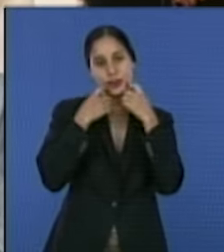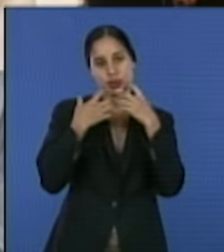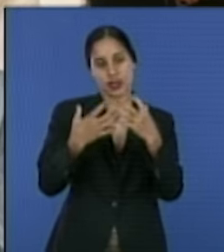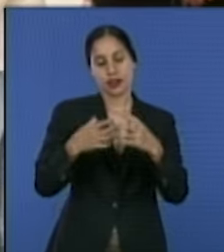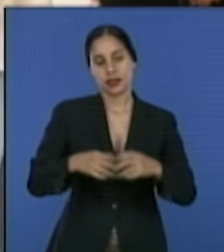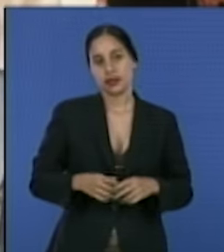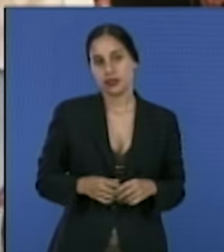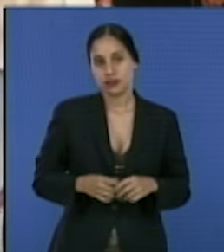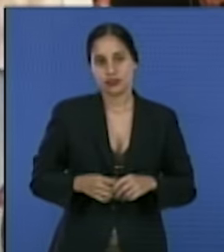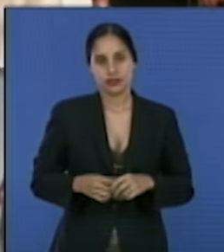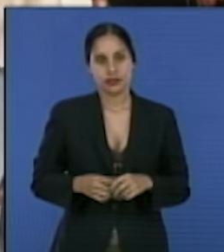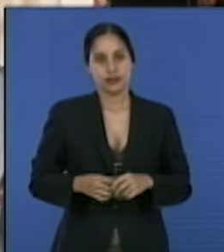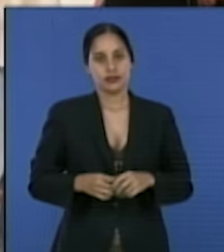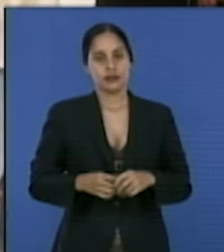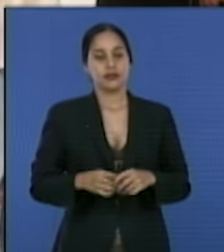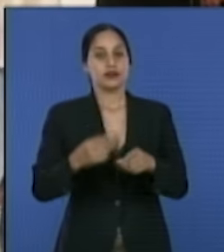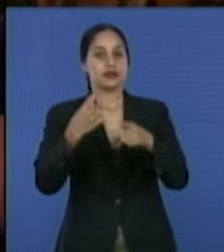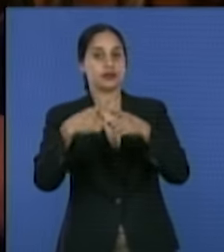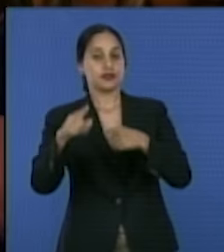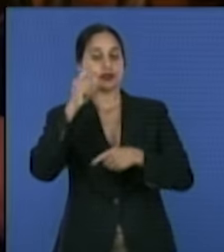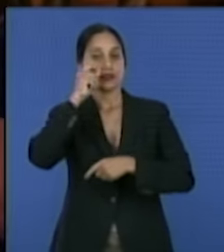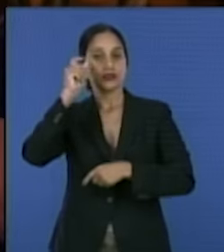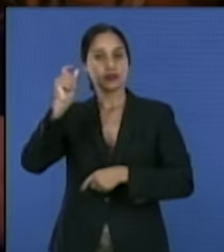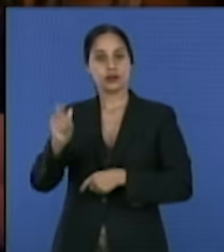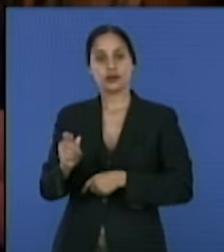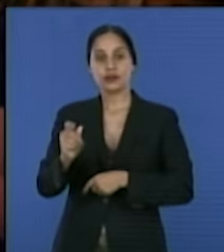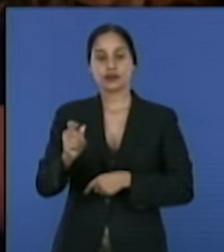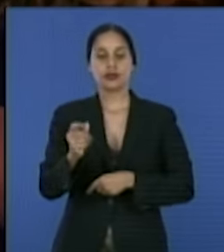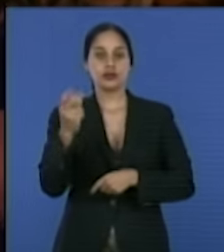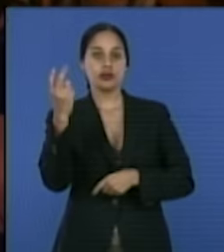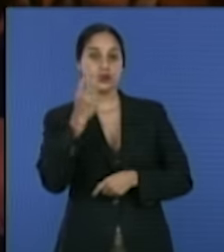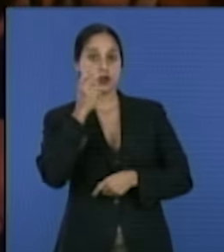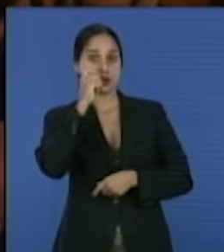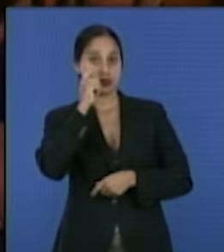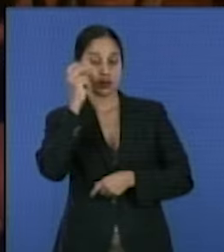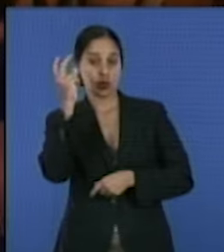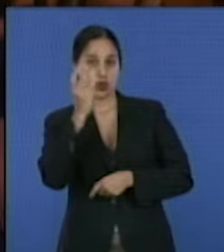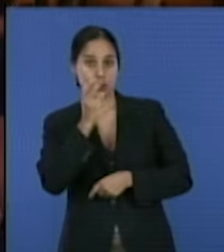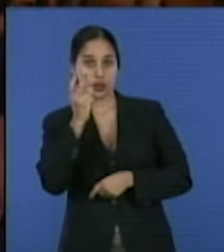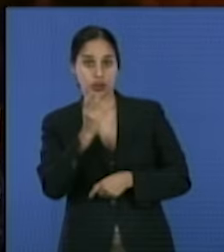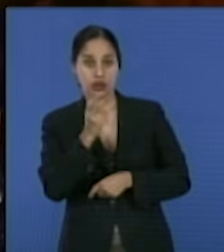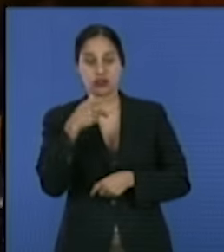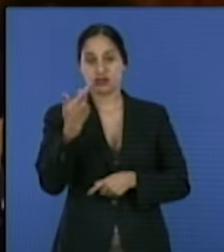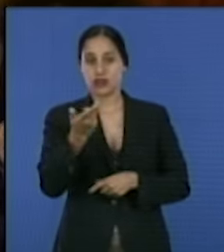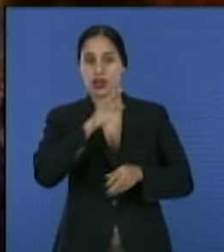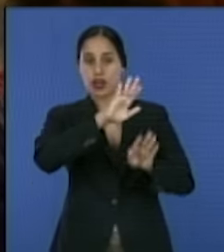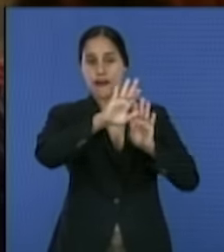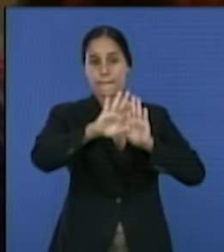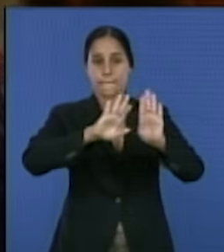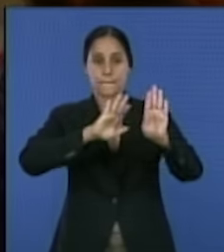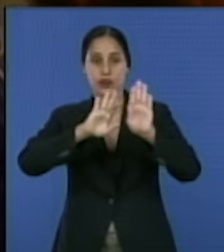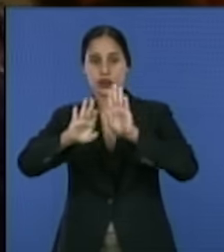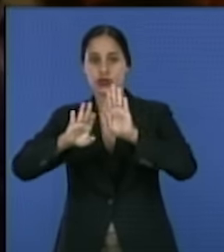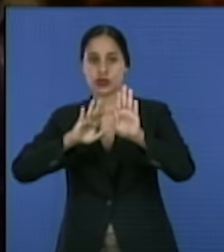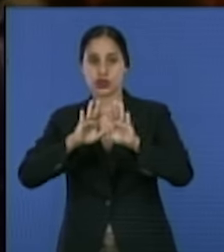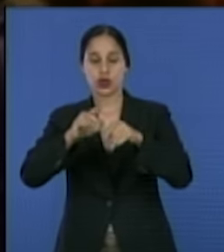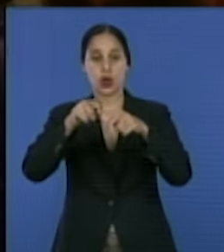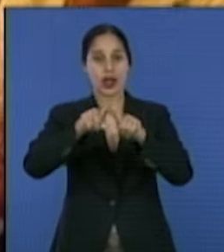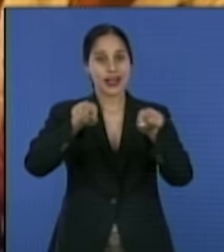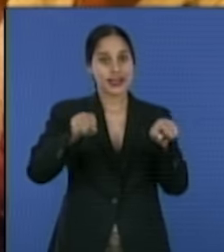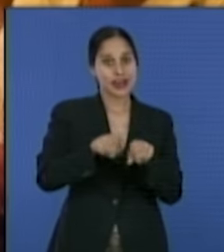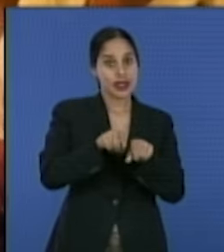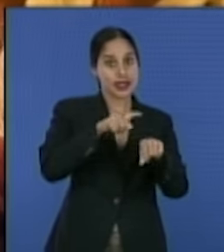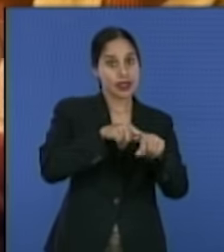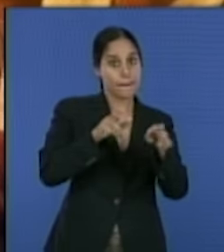Bajo la curaduría de Jorge Fernández Torres y José Manuel Noceda, la exposición, ubicada en la sala temporal